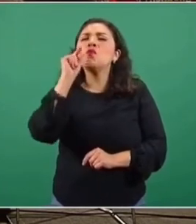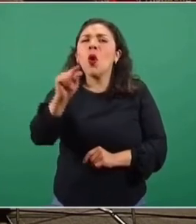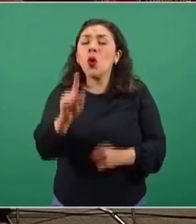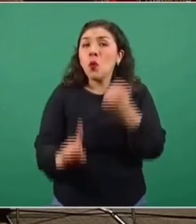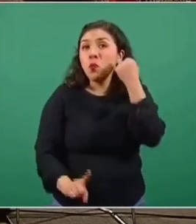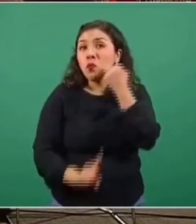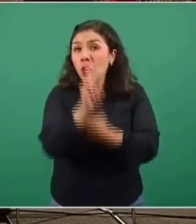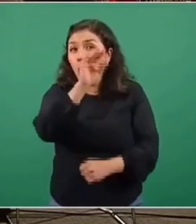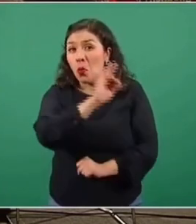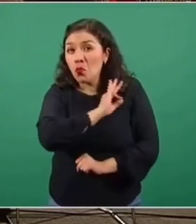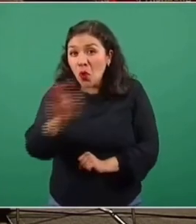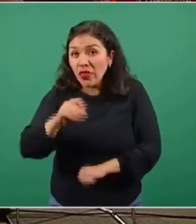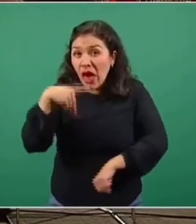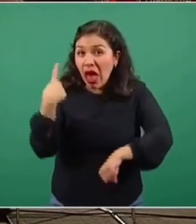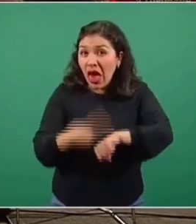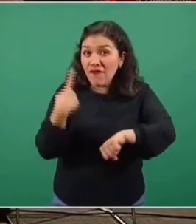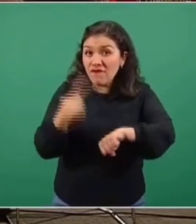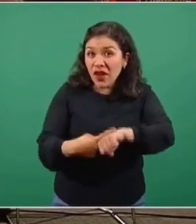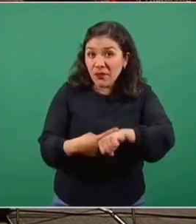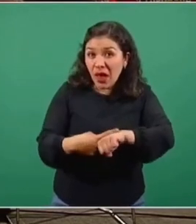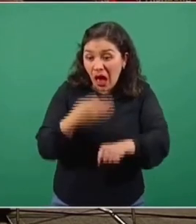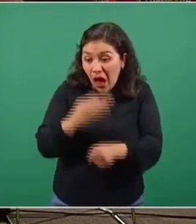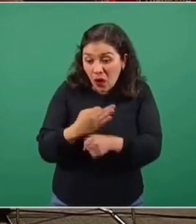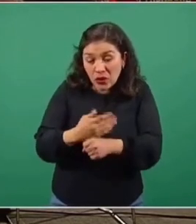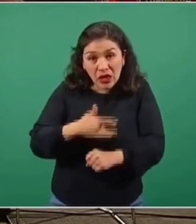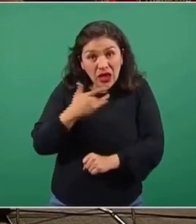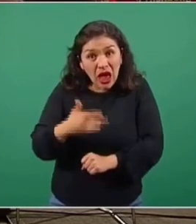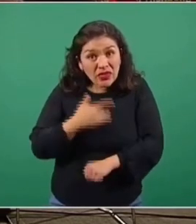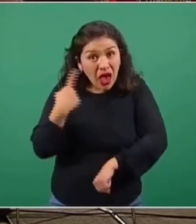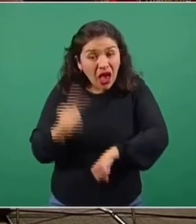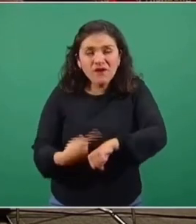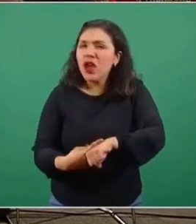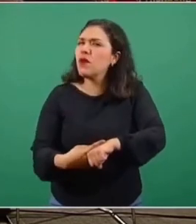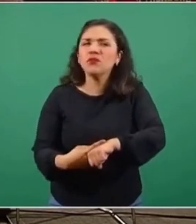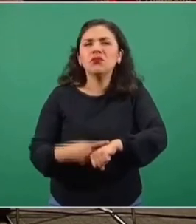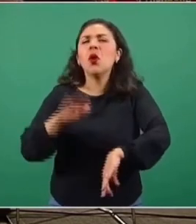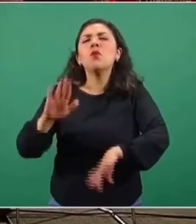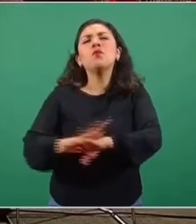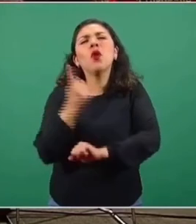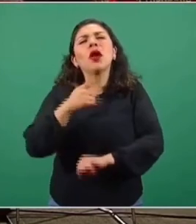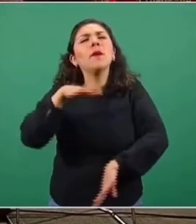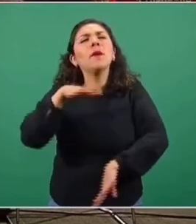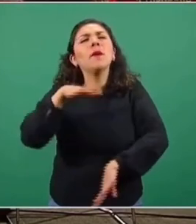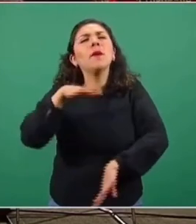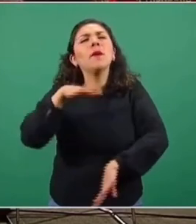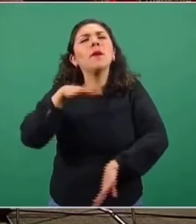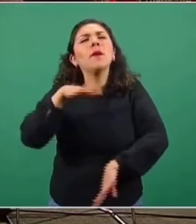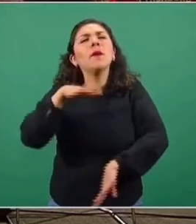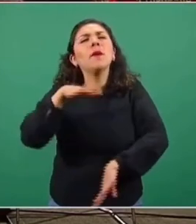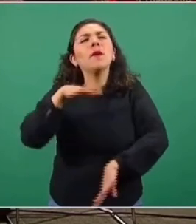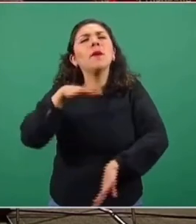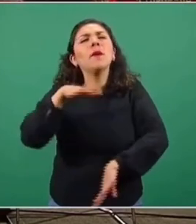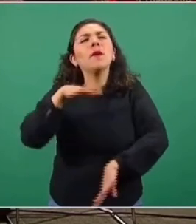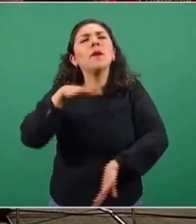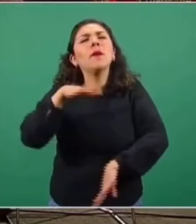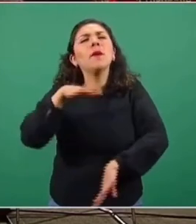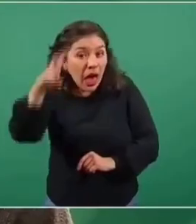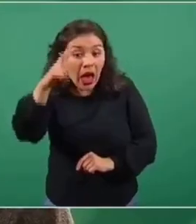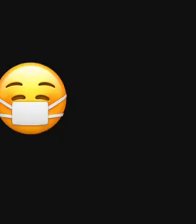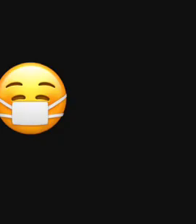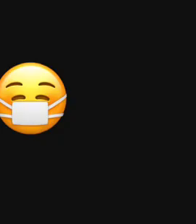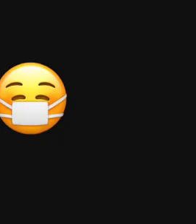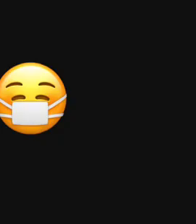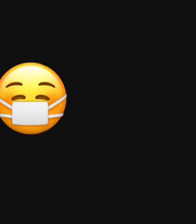probabilidad de tener enfermedad activa, precisamente porque, en general, las personas no viajan estando enfermas.